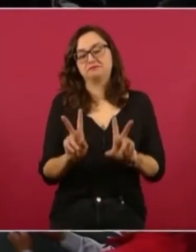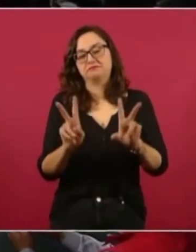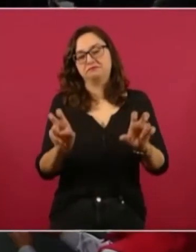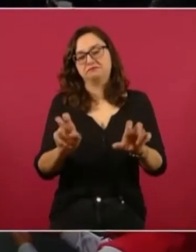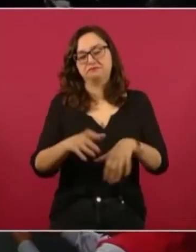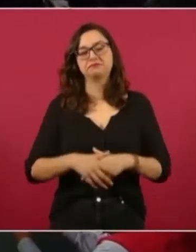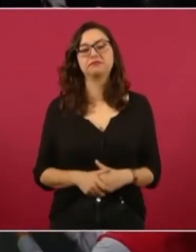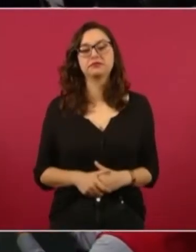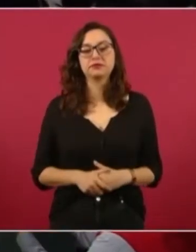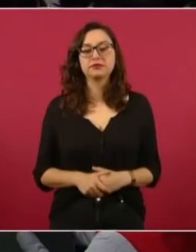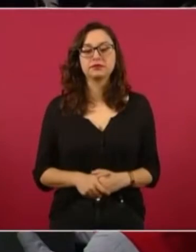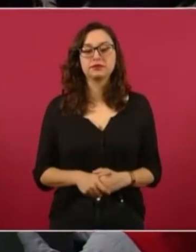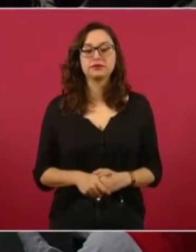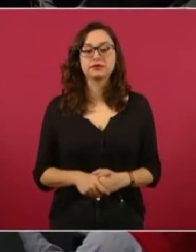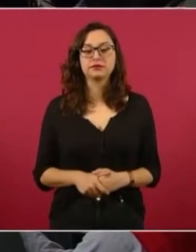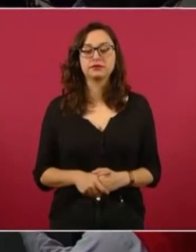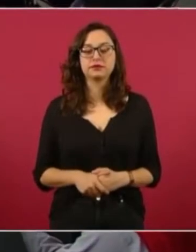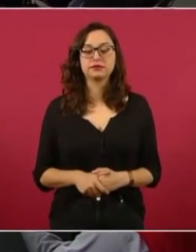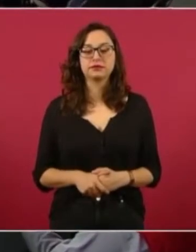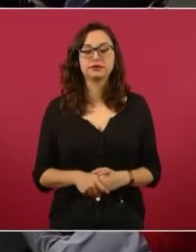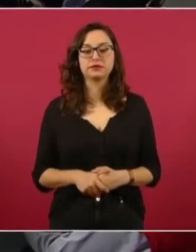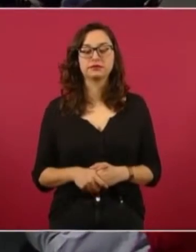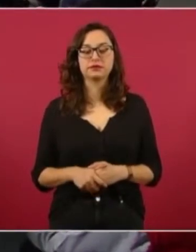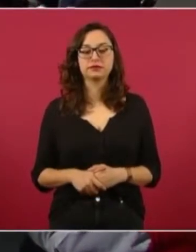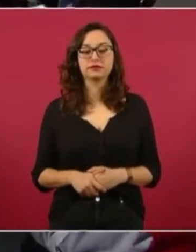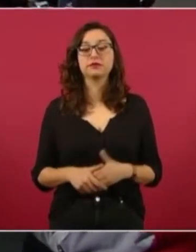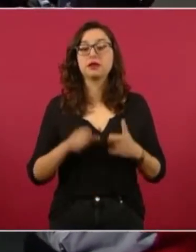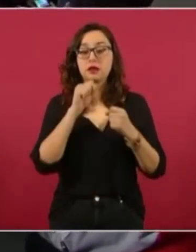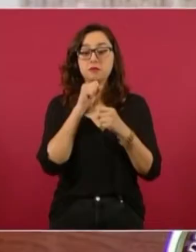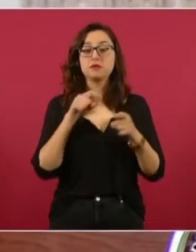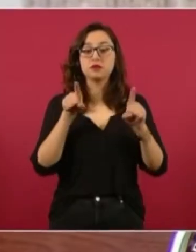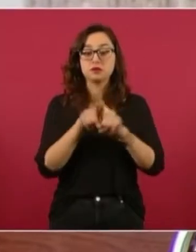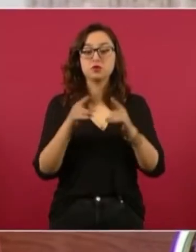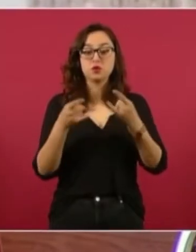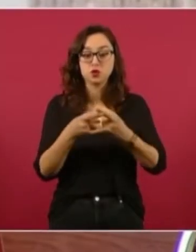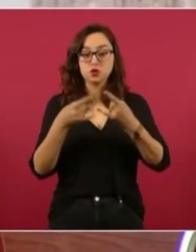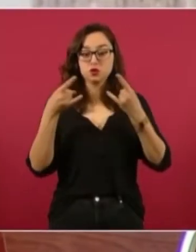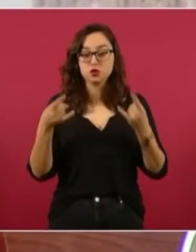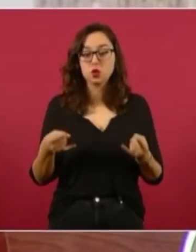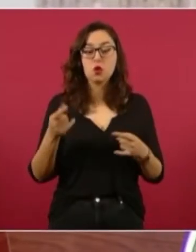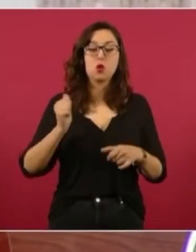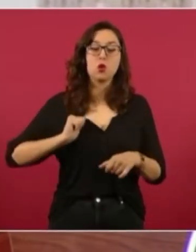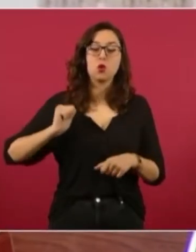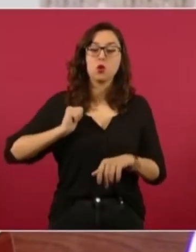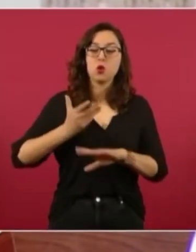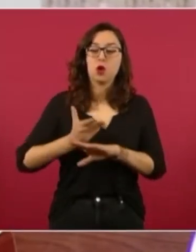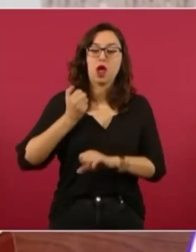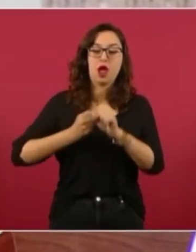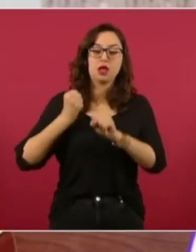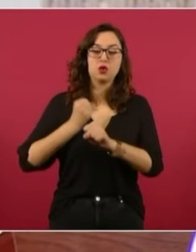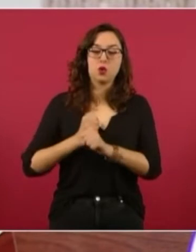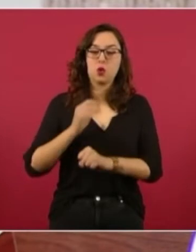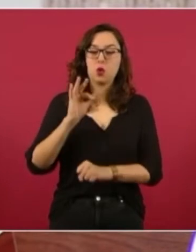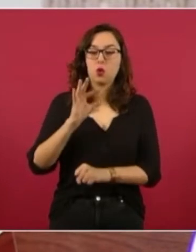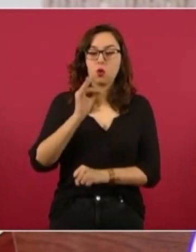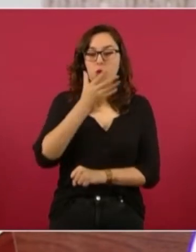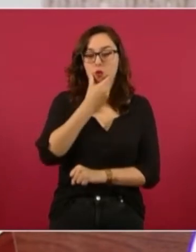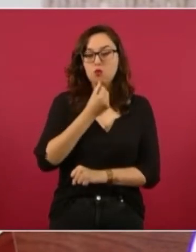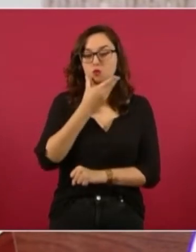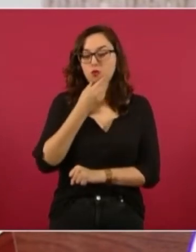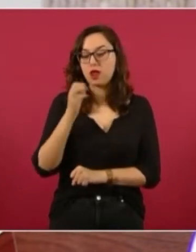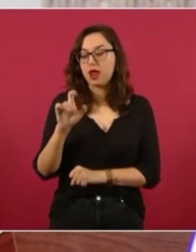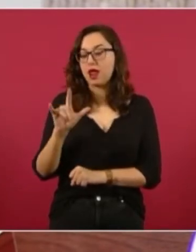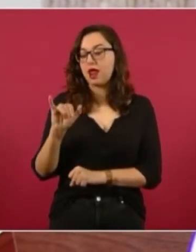Eliezer Gaitán, de los años 40, un gran líder